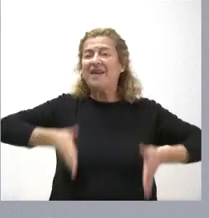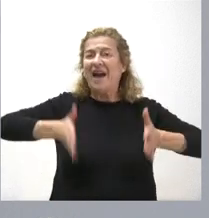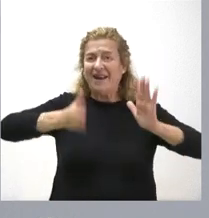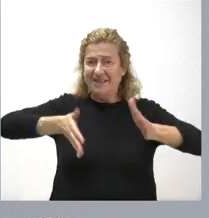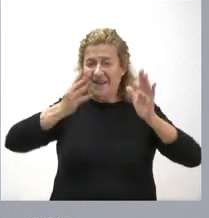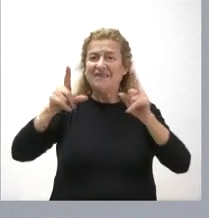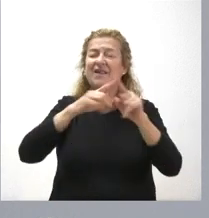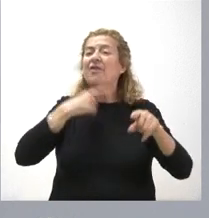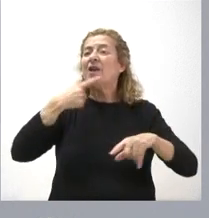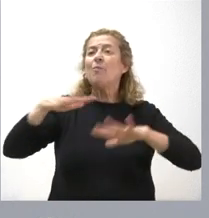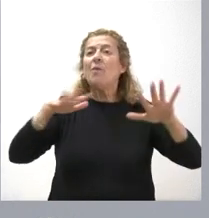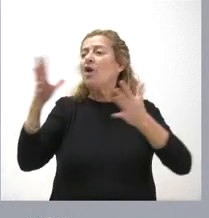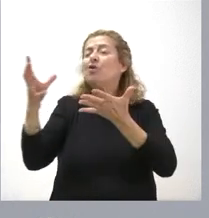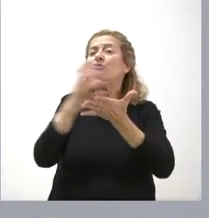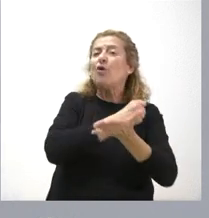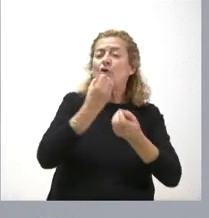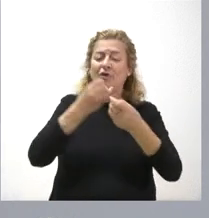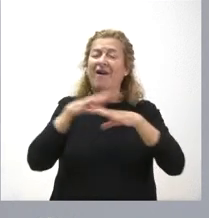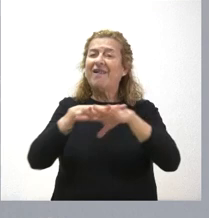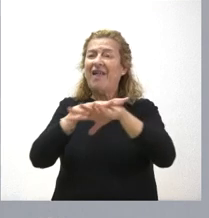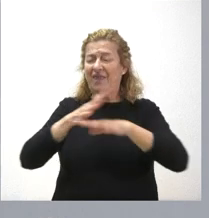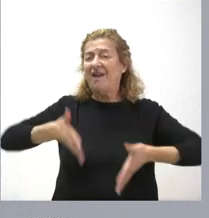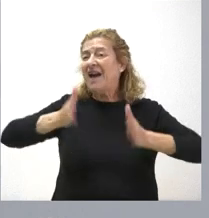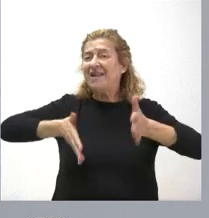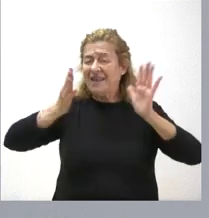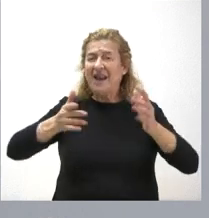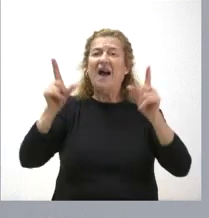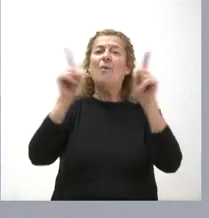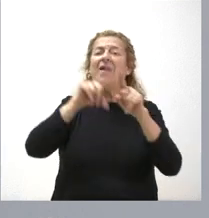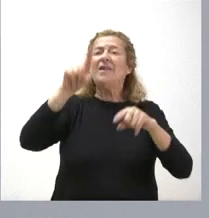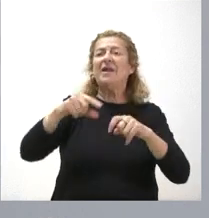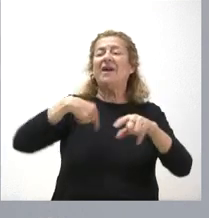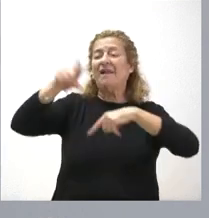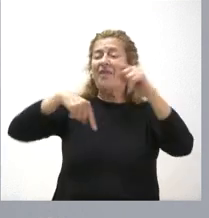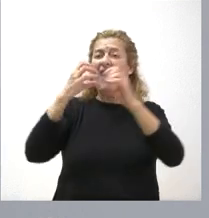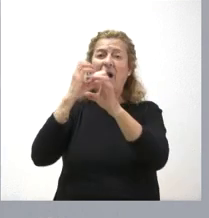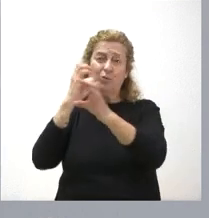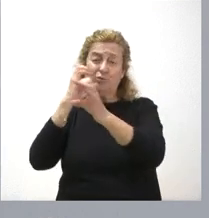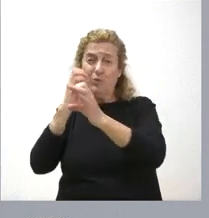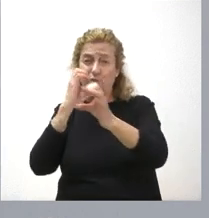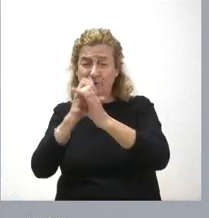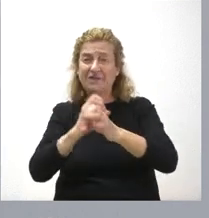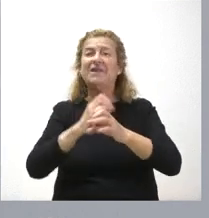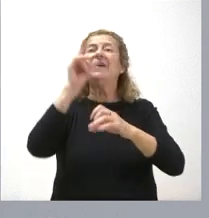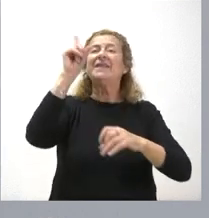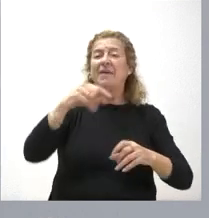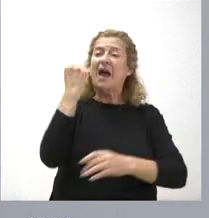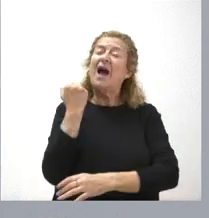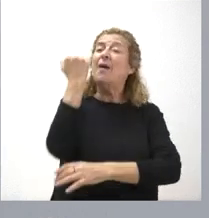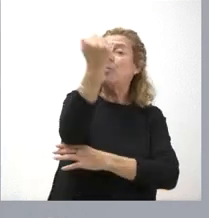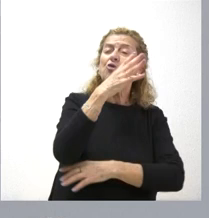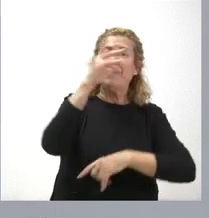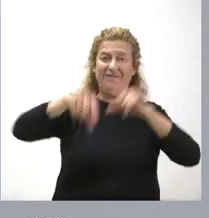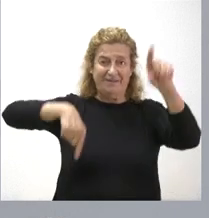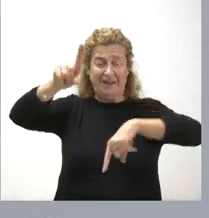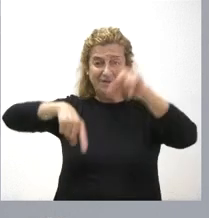modernizar todo lo que tiene que ver con la red de carreteras, con la red de estaciones de autobuses, el impulso del sector logístico, el apoyo al transporte